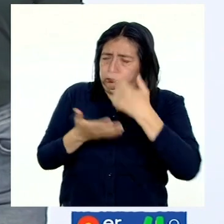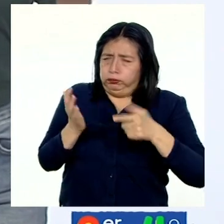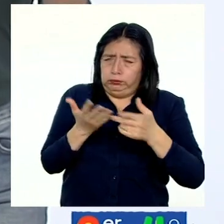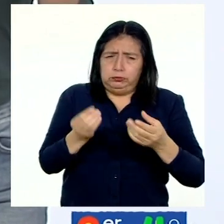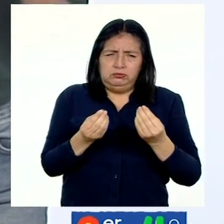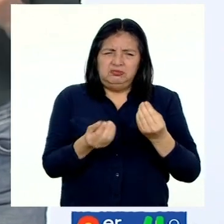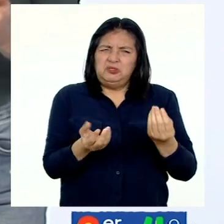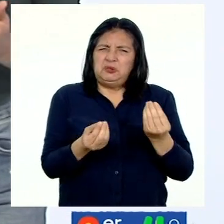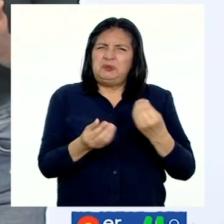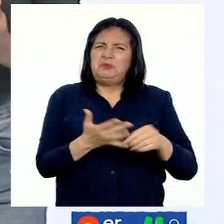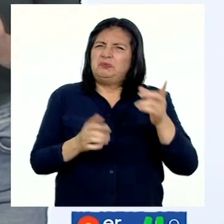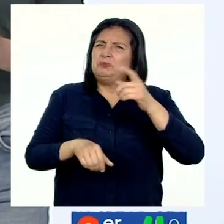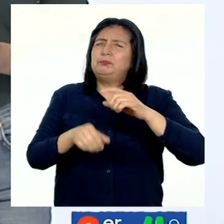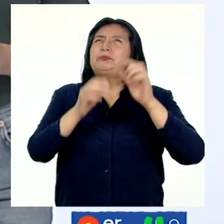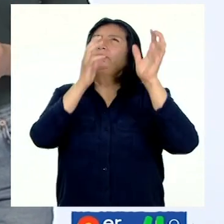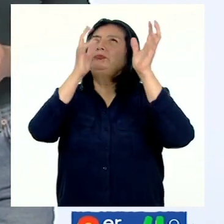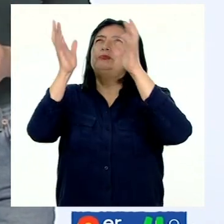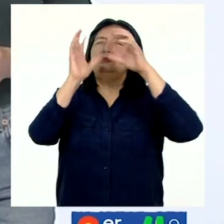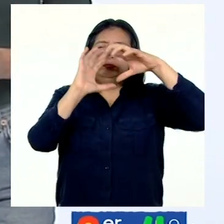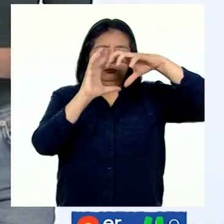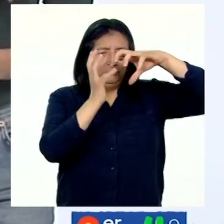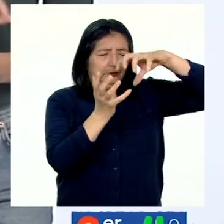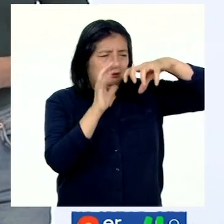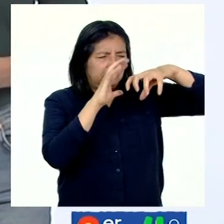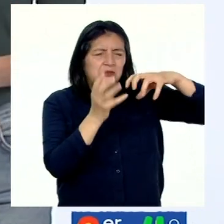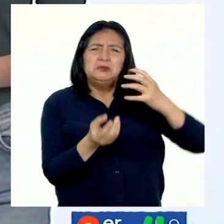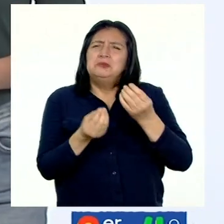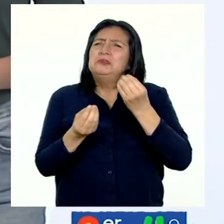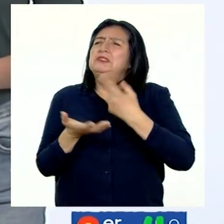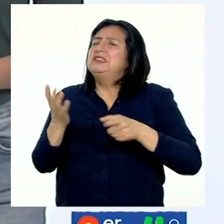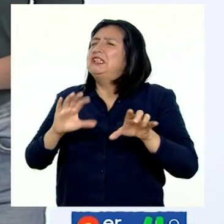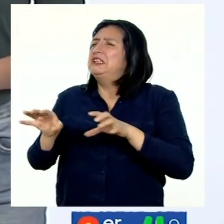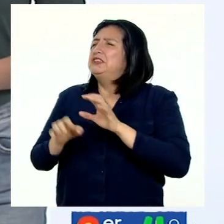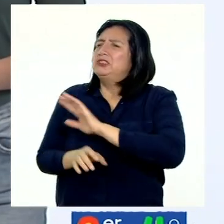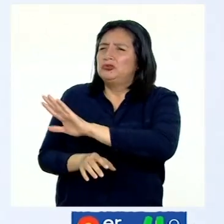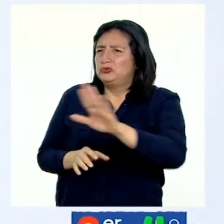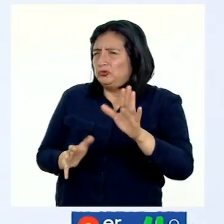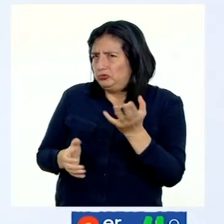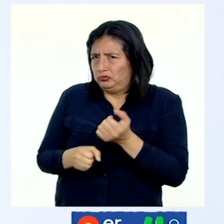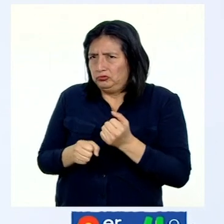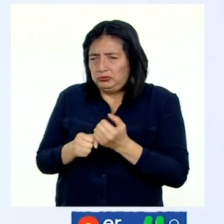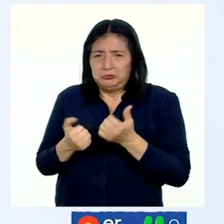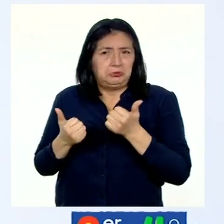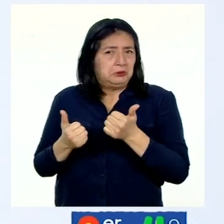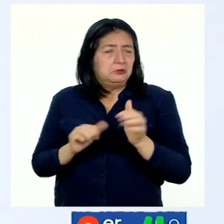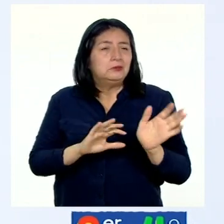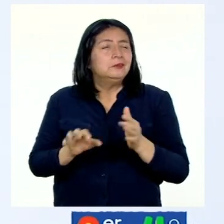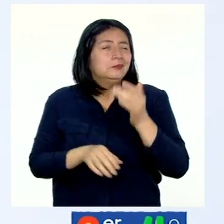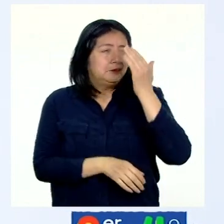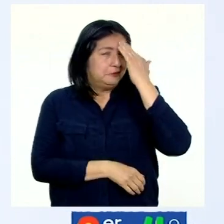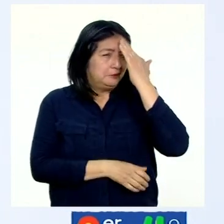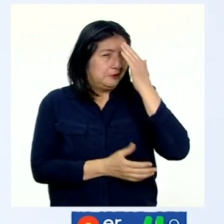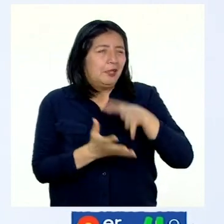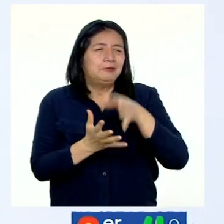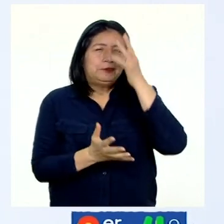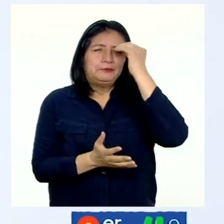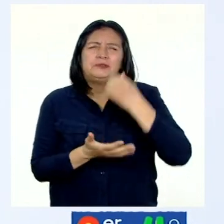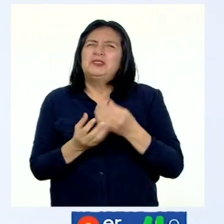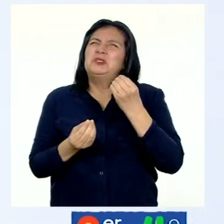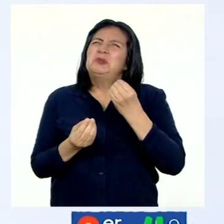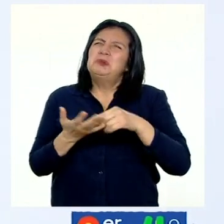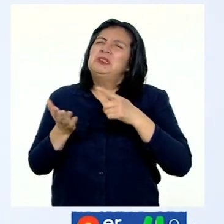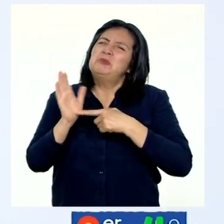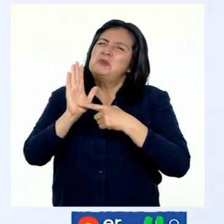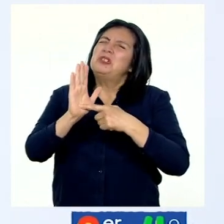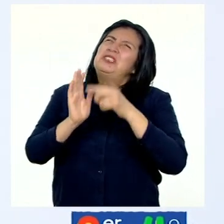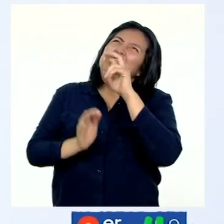condiciones del tiempo atmosférico y realizar sus actividades con éxito. Conozcamos un poco más sobre estas señas o